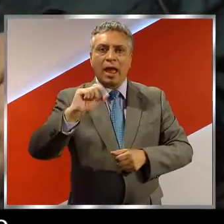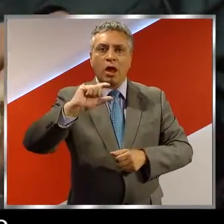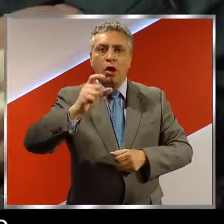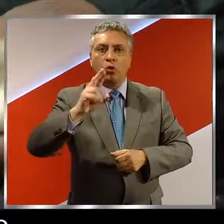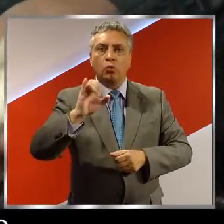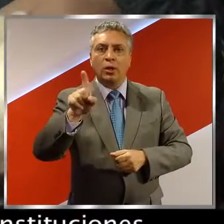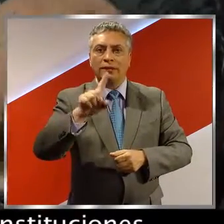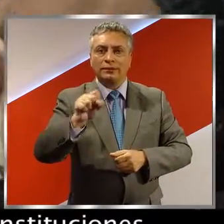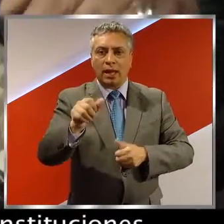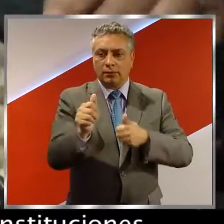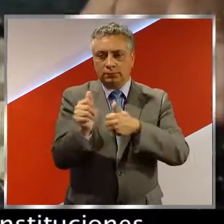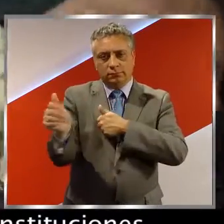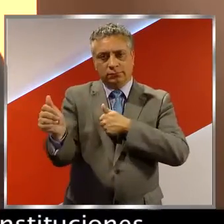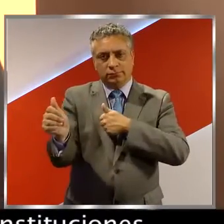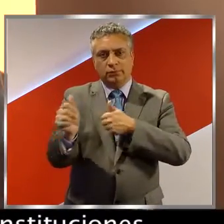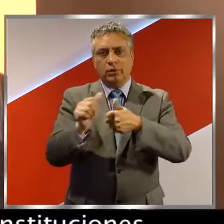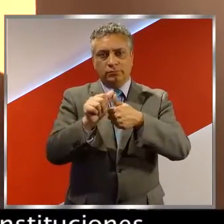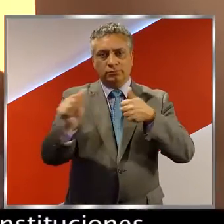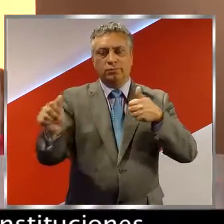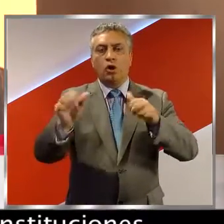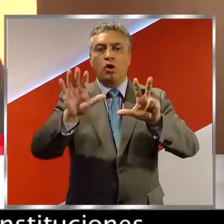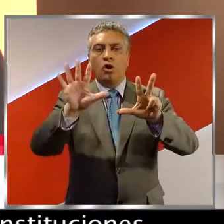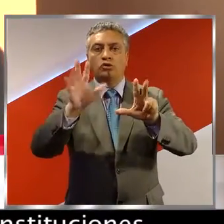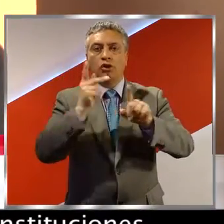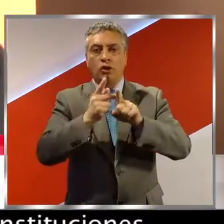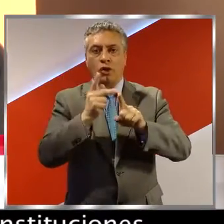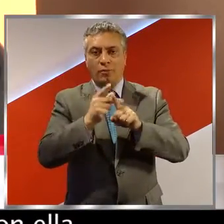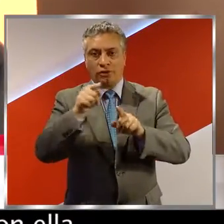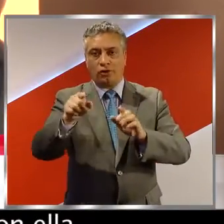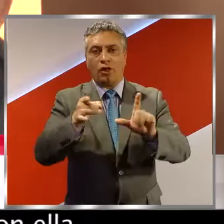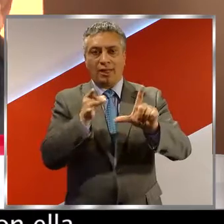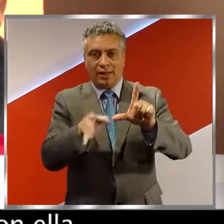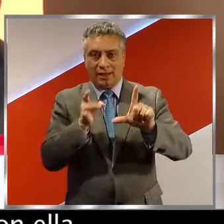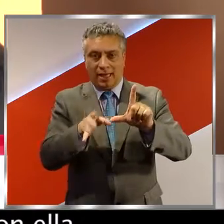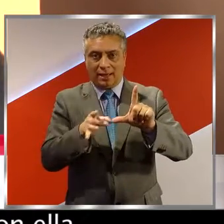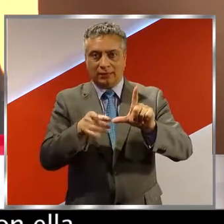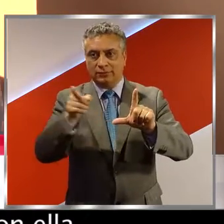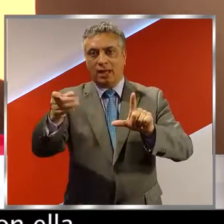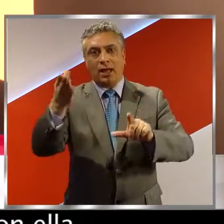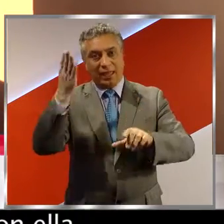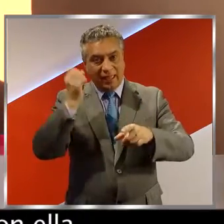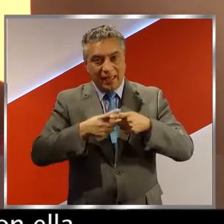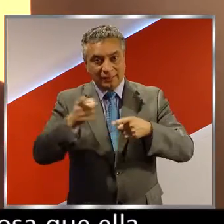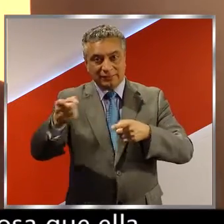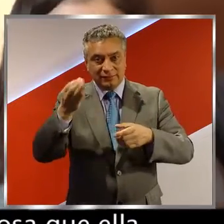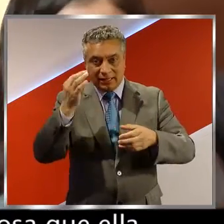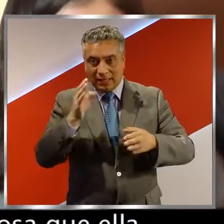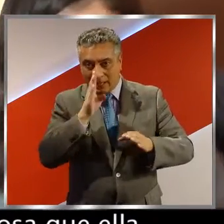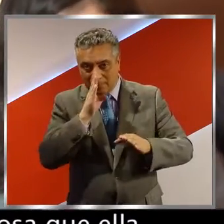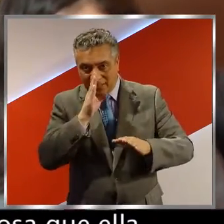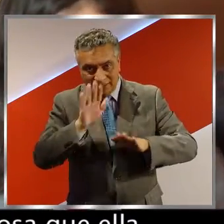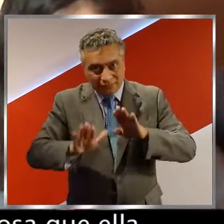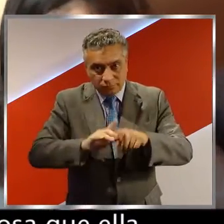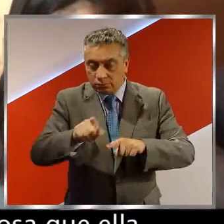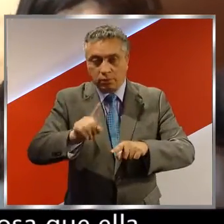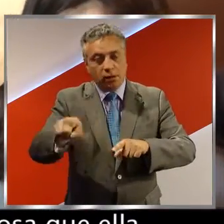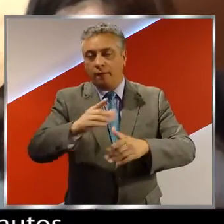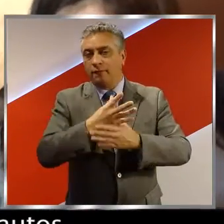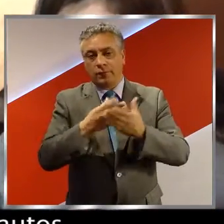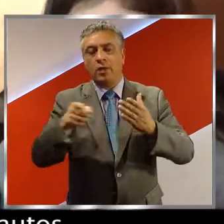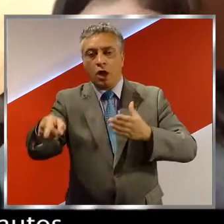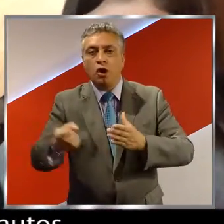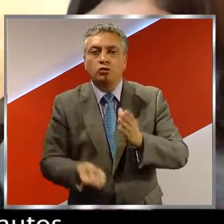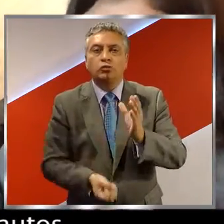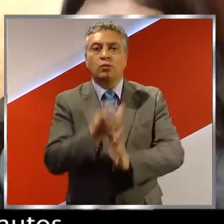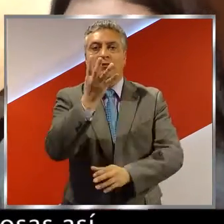contento y doy agradecimiento a las instituciones que están colaborando con ella. De primera me da muchas cosas que